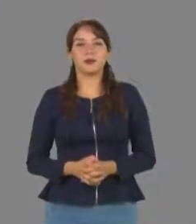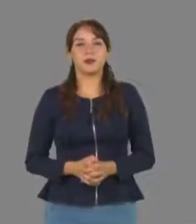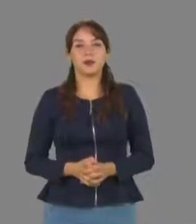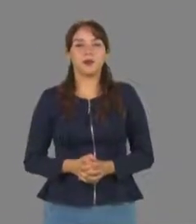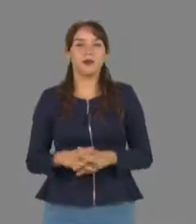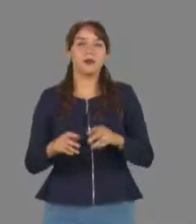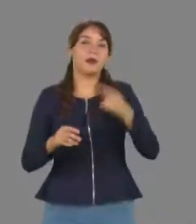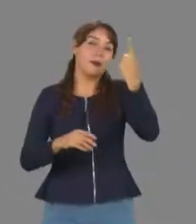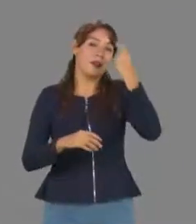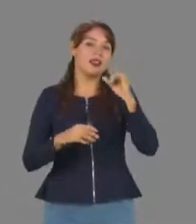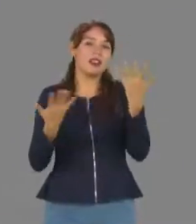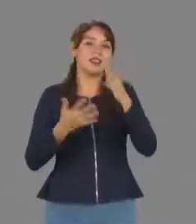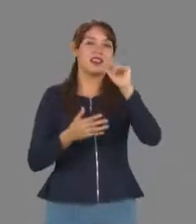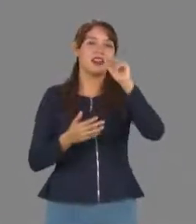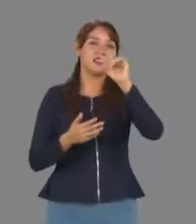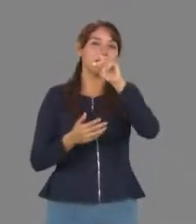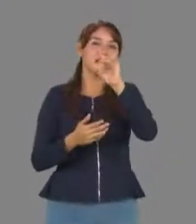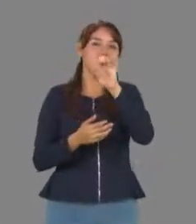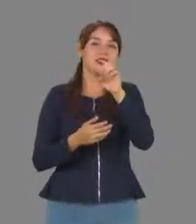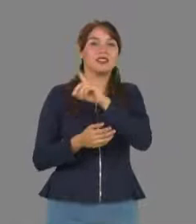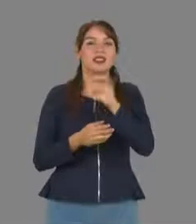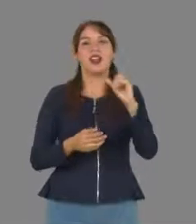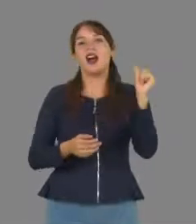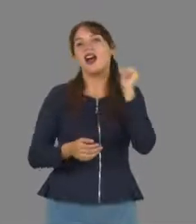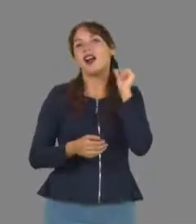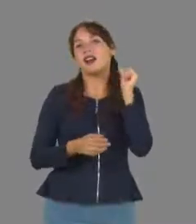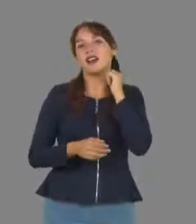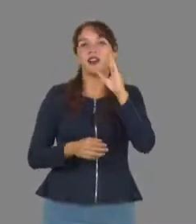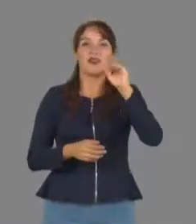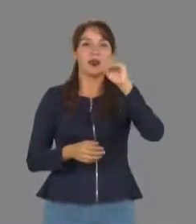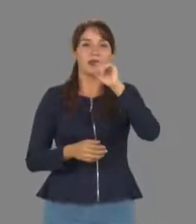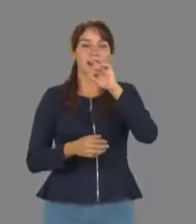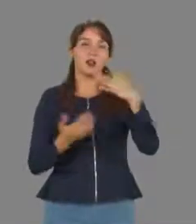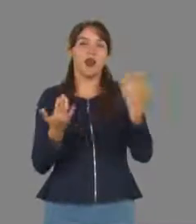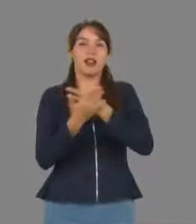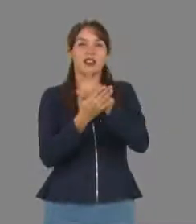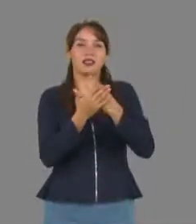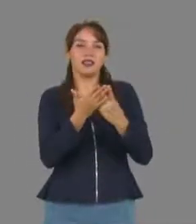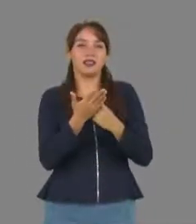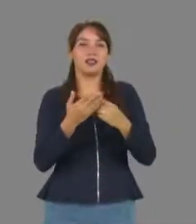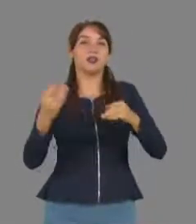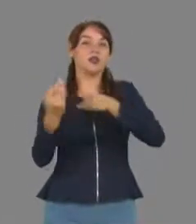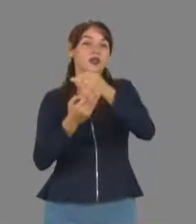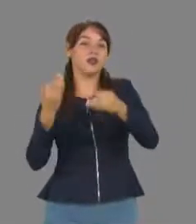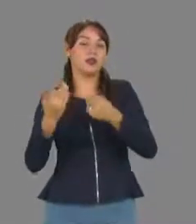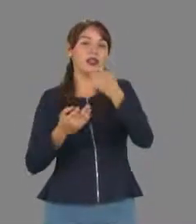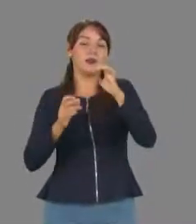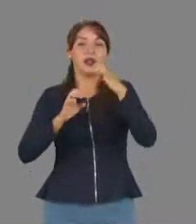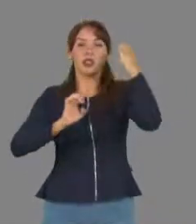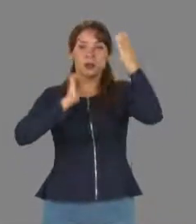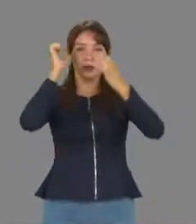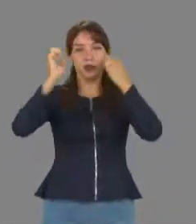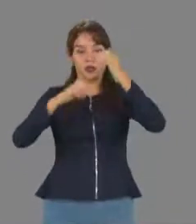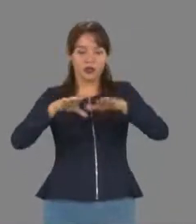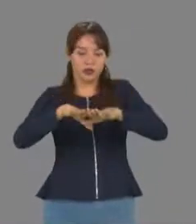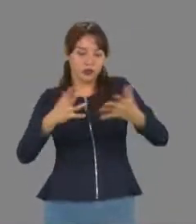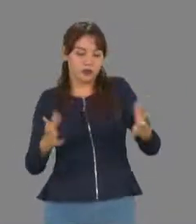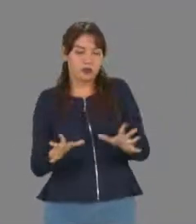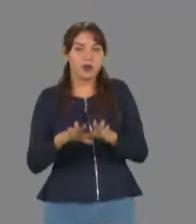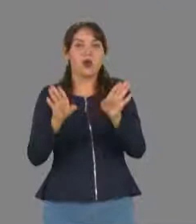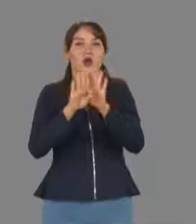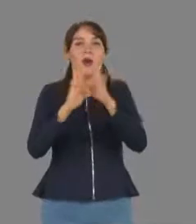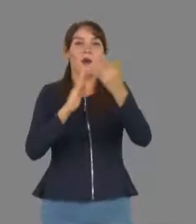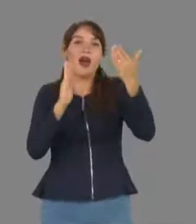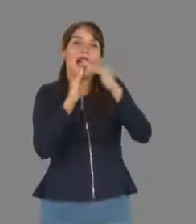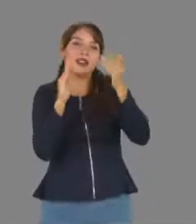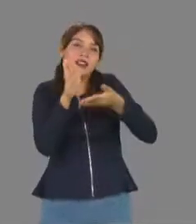En el marco de las actividades académicas de la Facultad de Arquitectura, Diseño y Urbanismo, la FADU, se llevó a cabo la exposición de maquetas de residencias